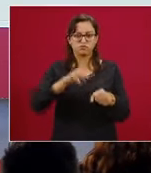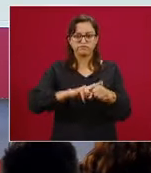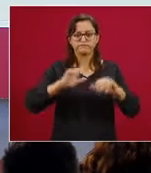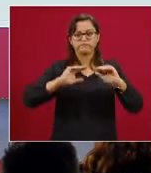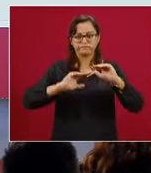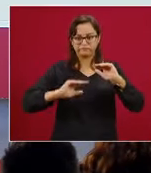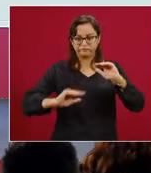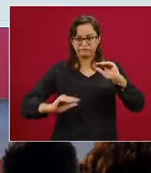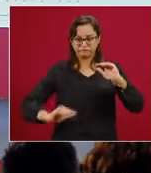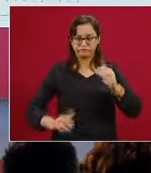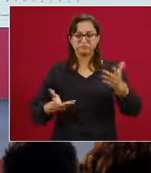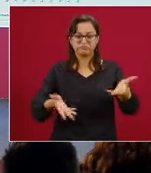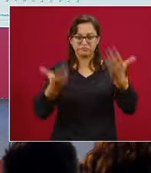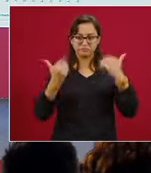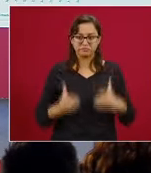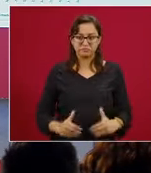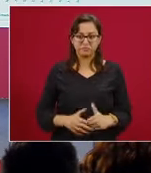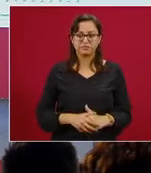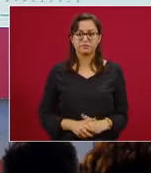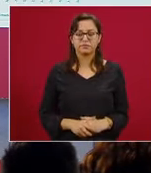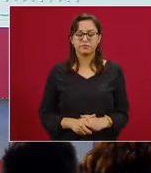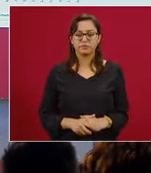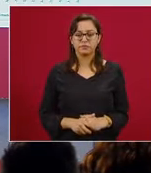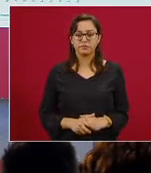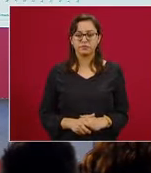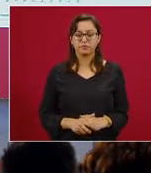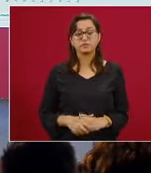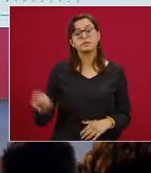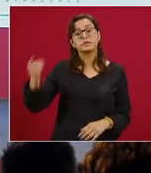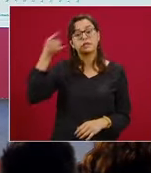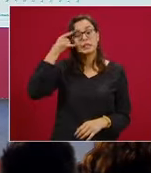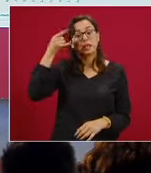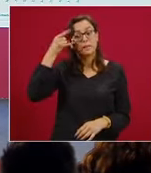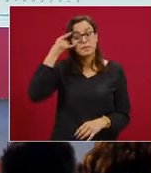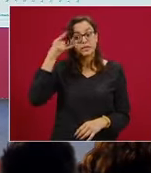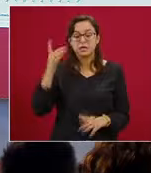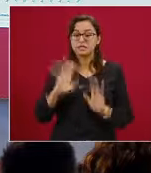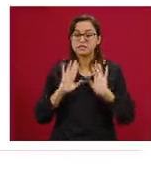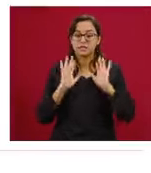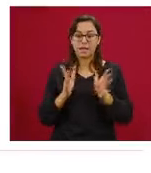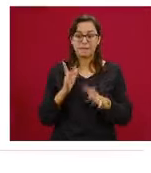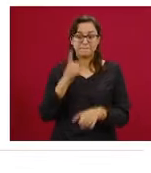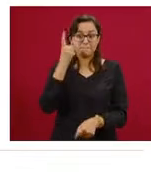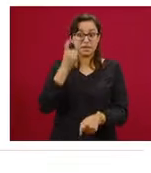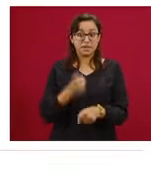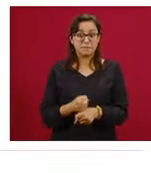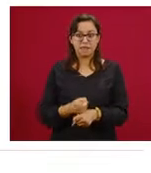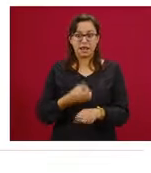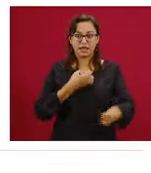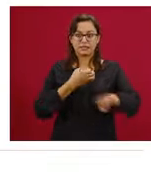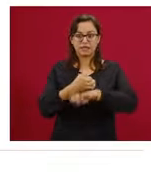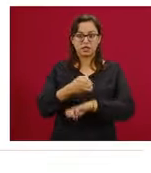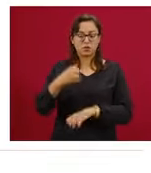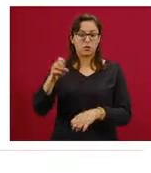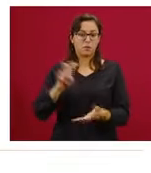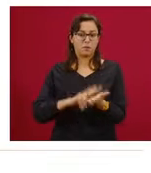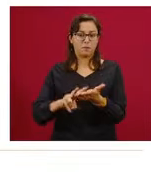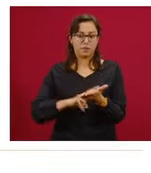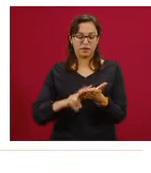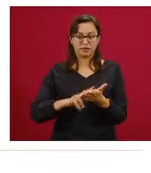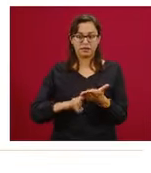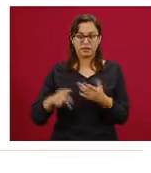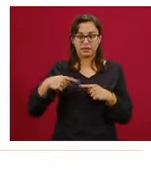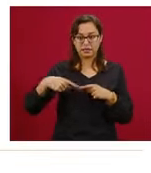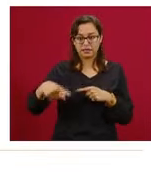hospitalaria. La siguiente. Campeche. Campeche es el primer estado que pasa a verde a partir de esta semana, de la semana 40,